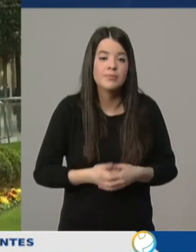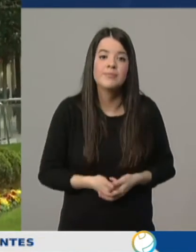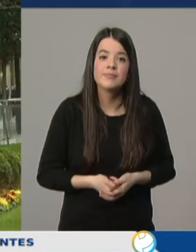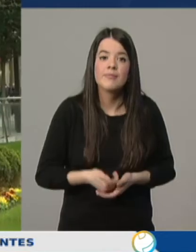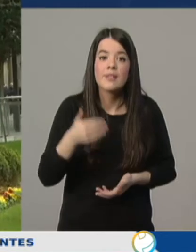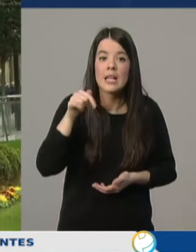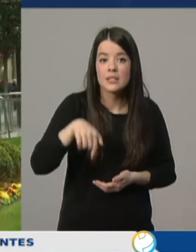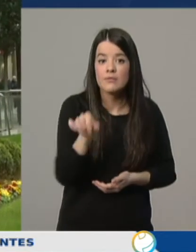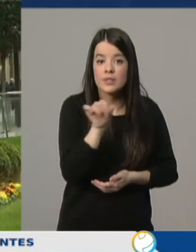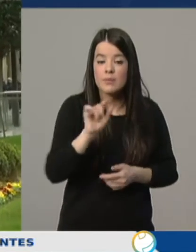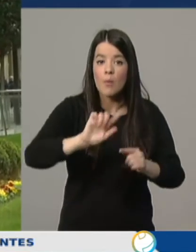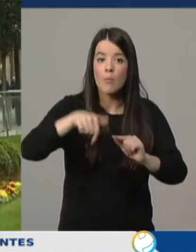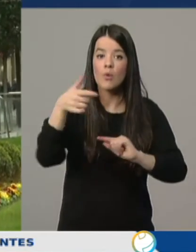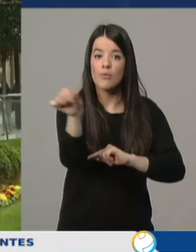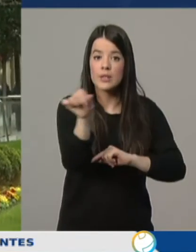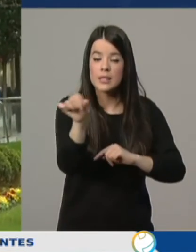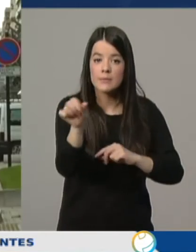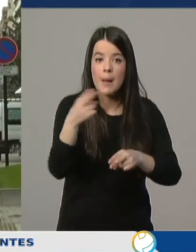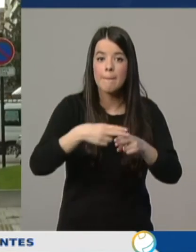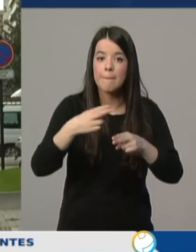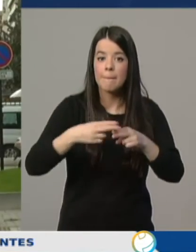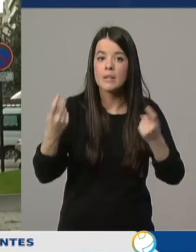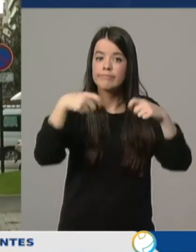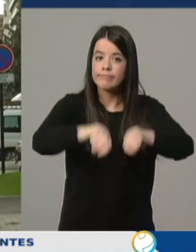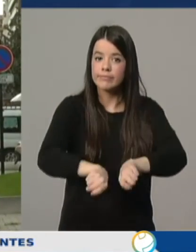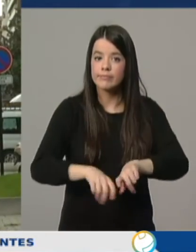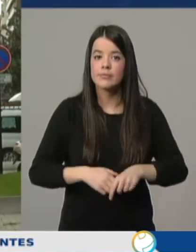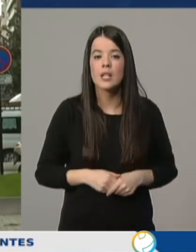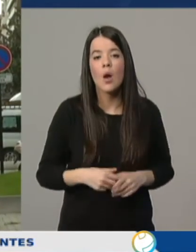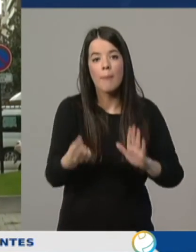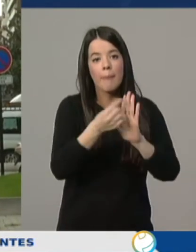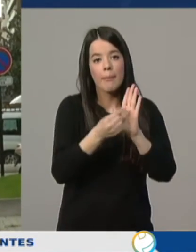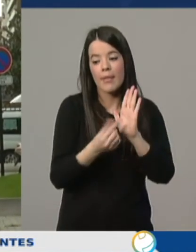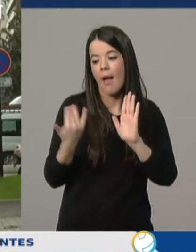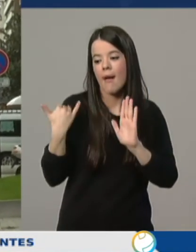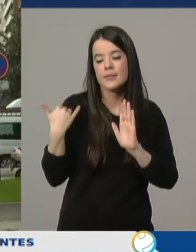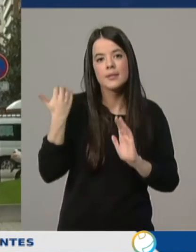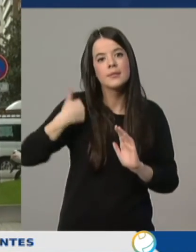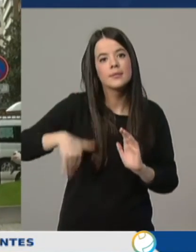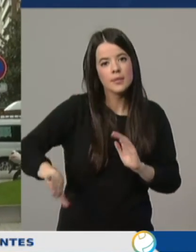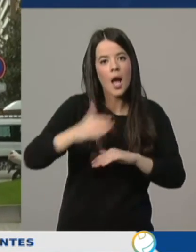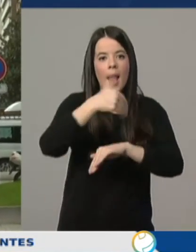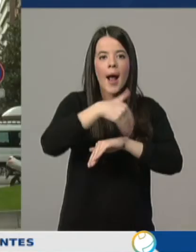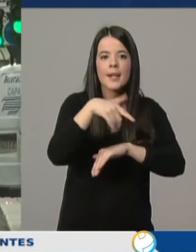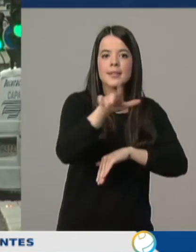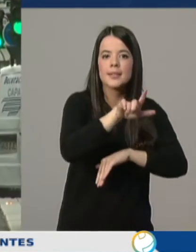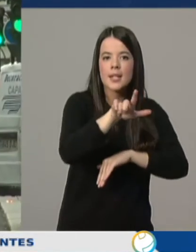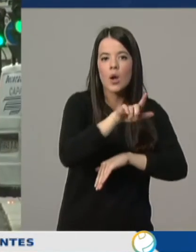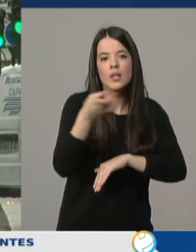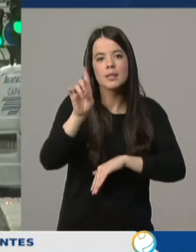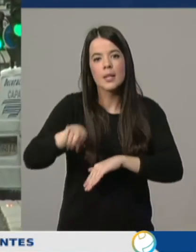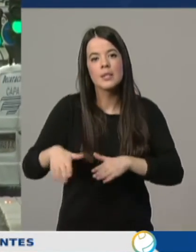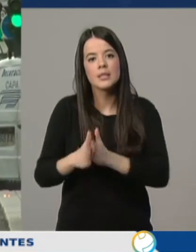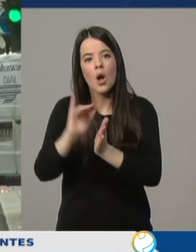semana y el próximo, los bares permanecerán cerrados al público. Una medida que ayer ya se tomó en las calles Laurel y San Juan y que de